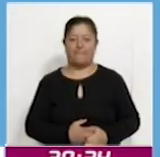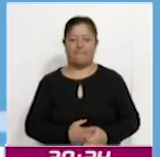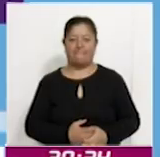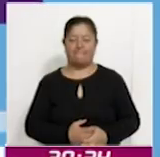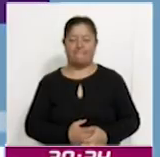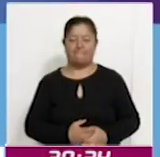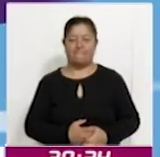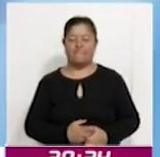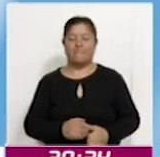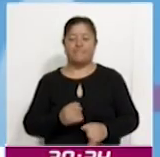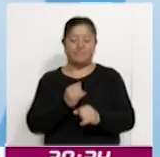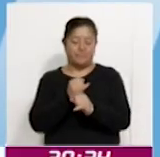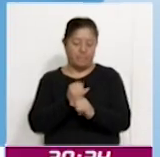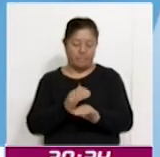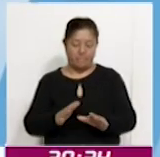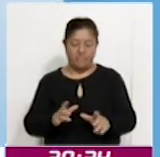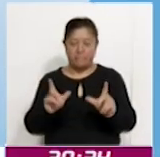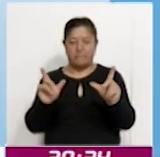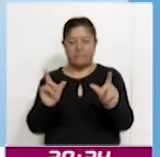En corto.